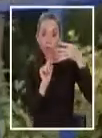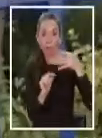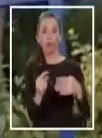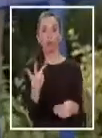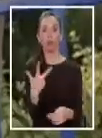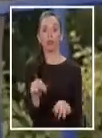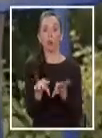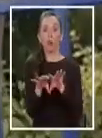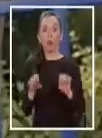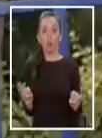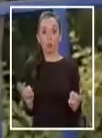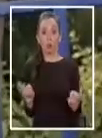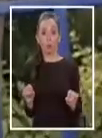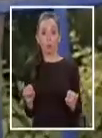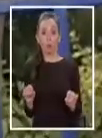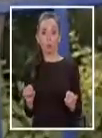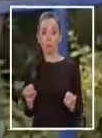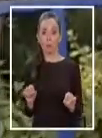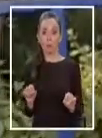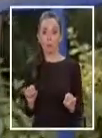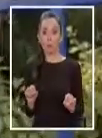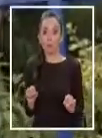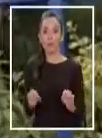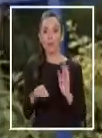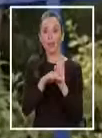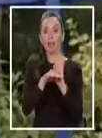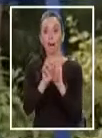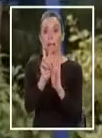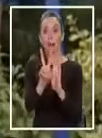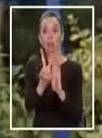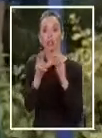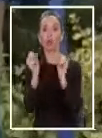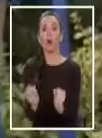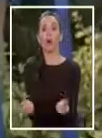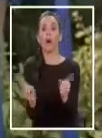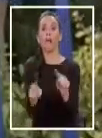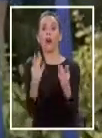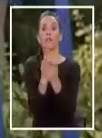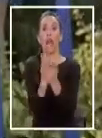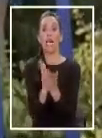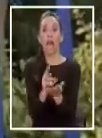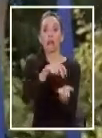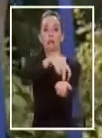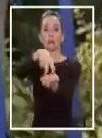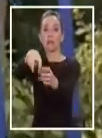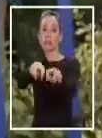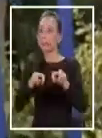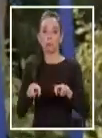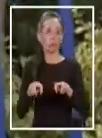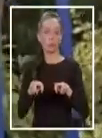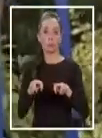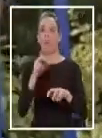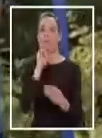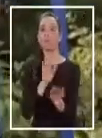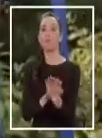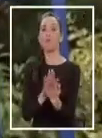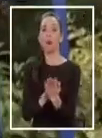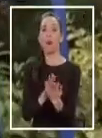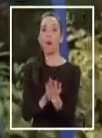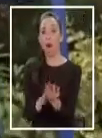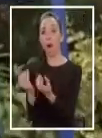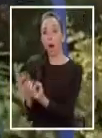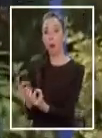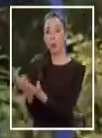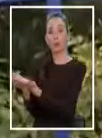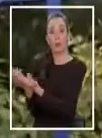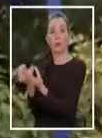compartimos bajo ningún punto de vista que en fase 2 se pueda volver a clases presenciales. Prueba de ello es